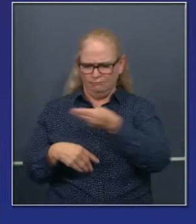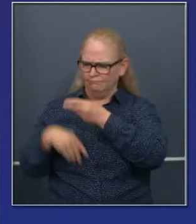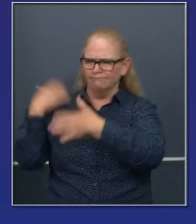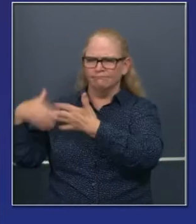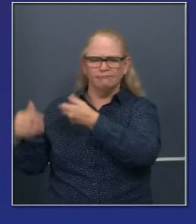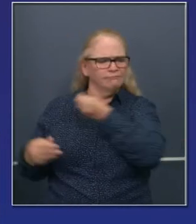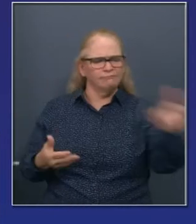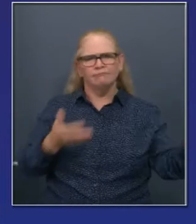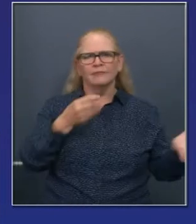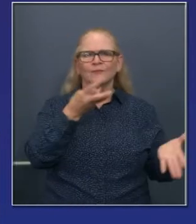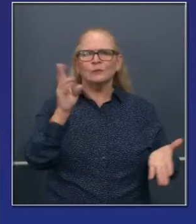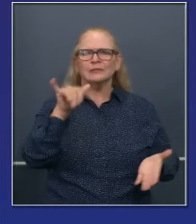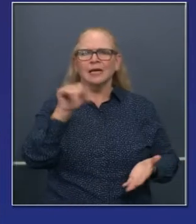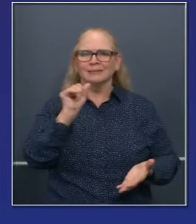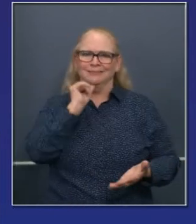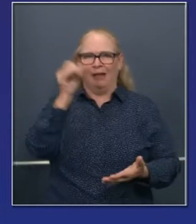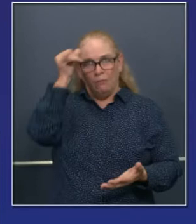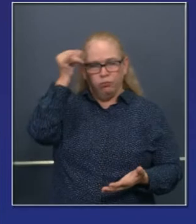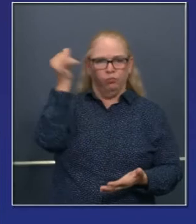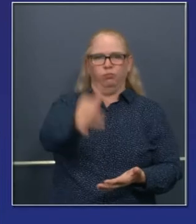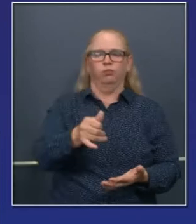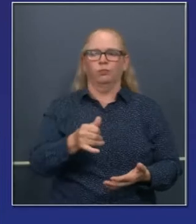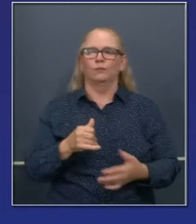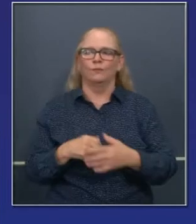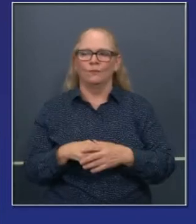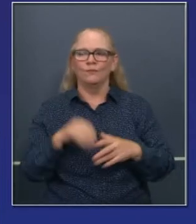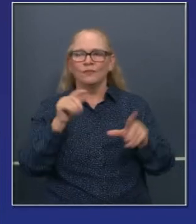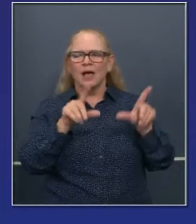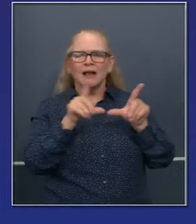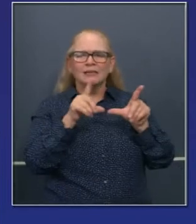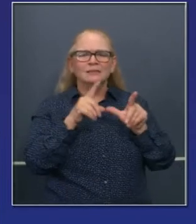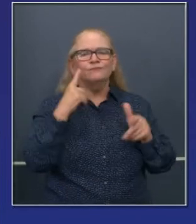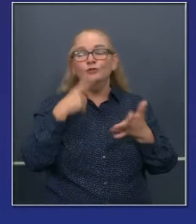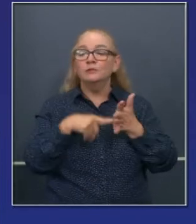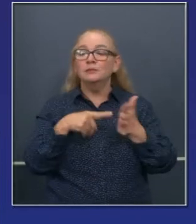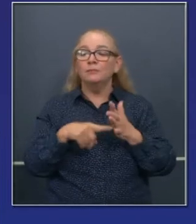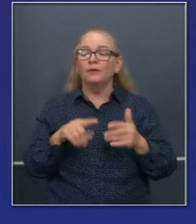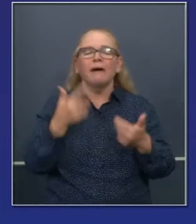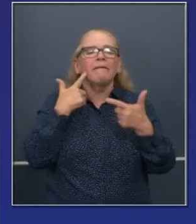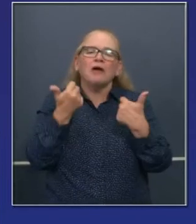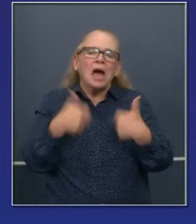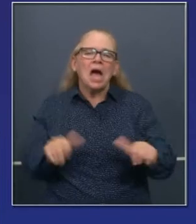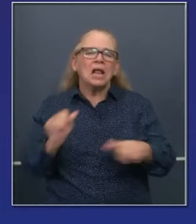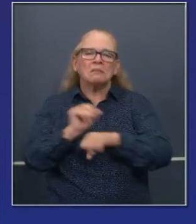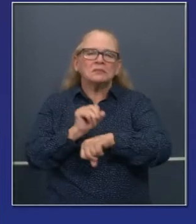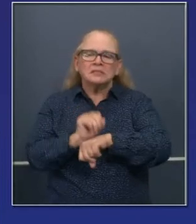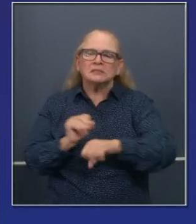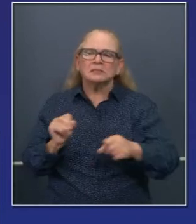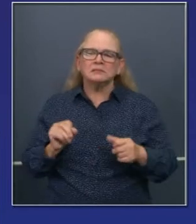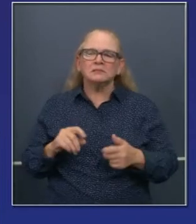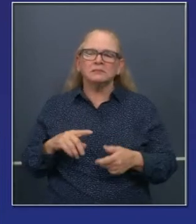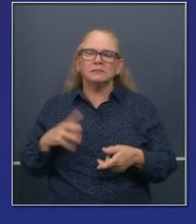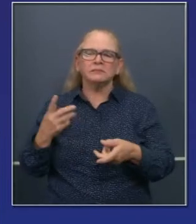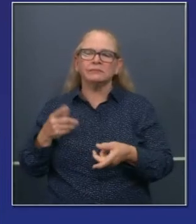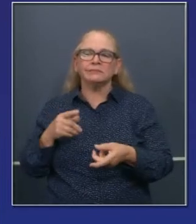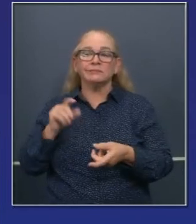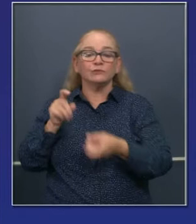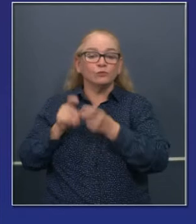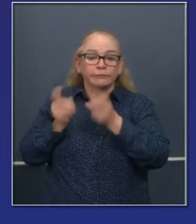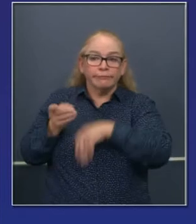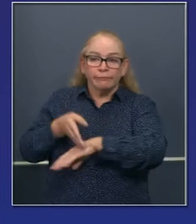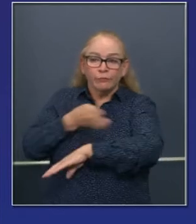también. Pero no estamos hablando simplemente de una licencia para operar, sino licencias a través del espectro para adaptar y para